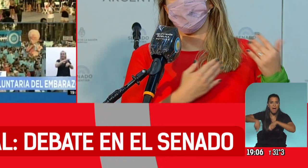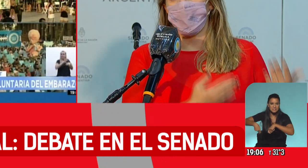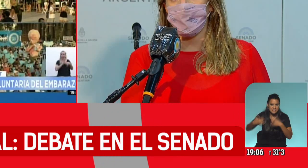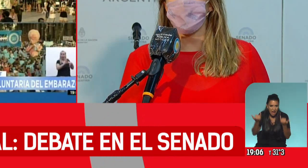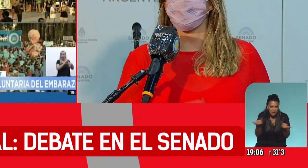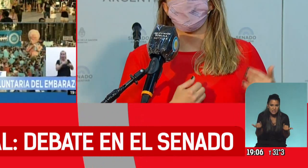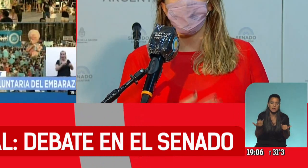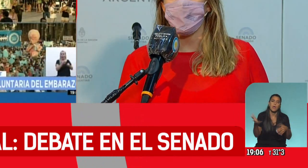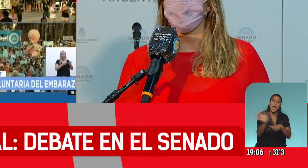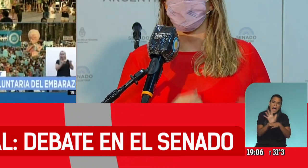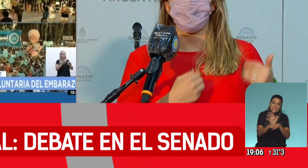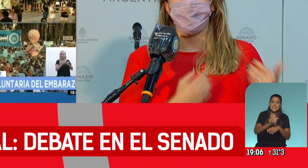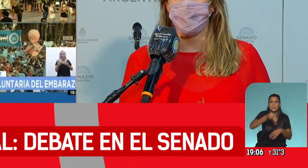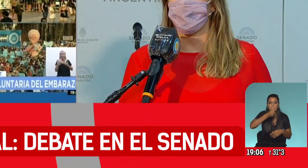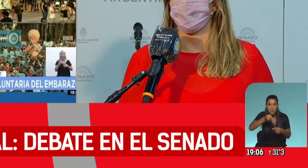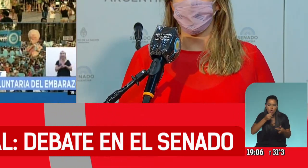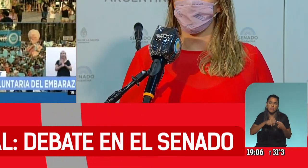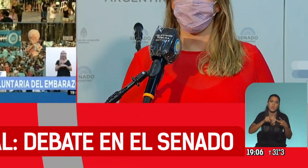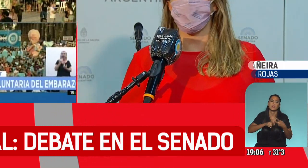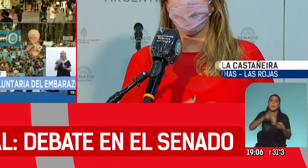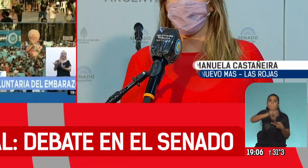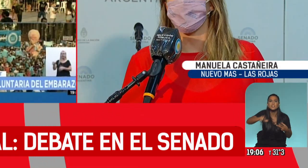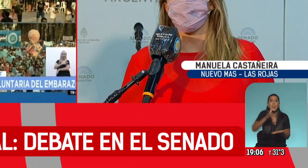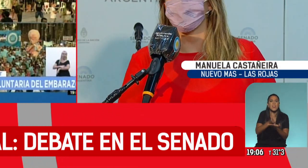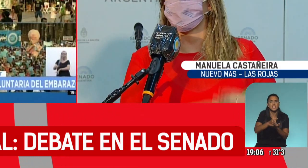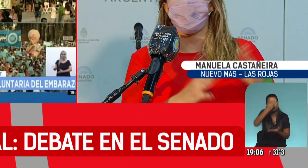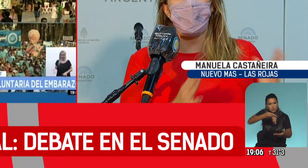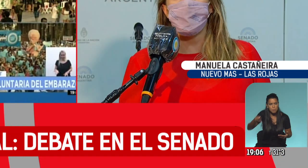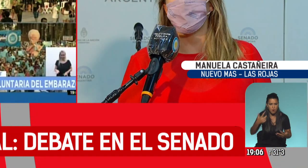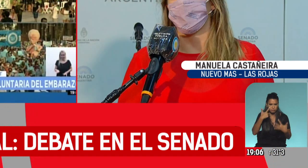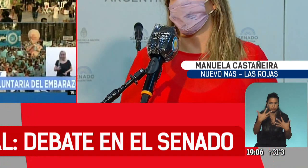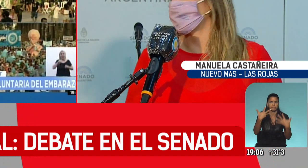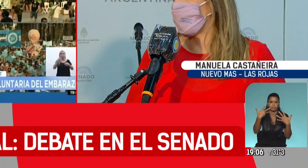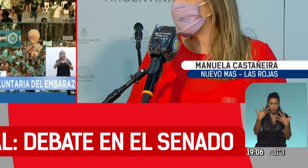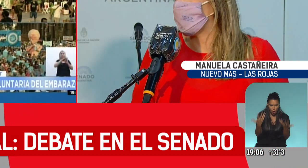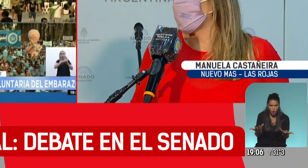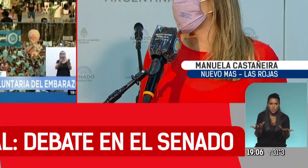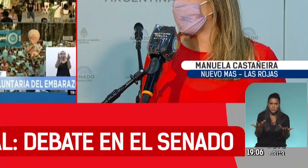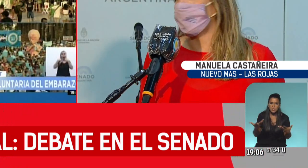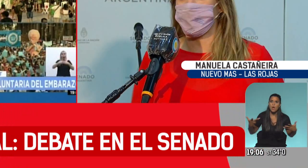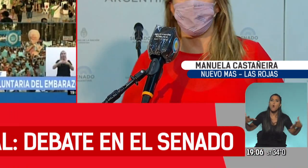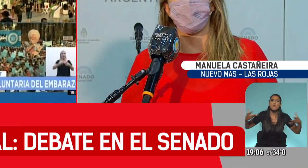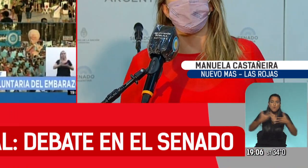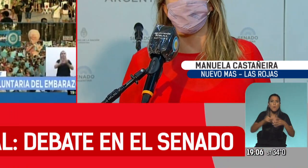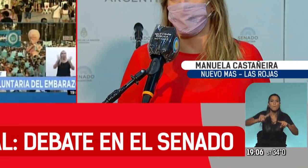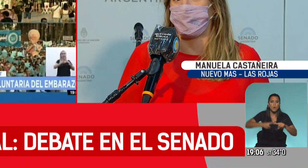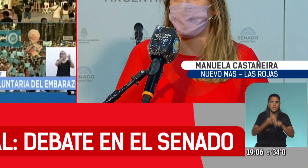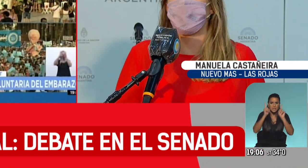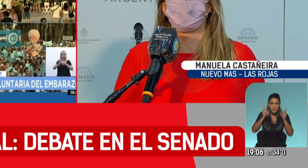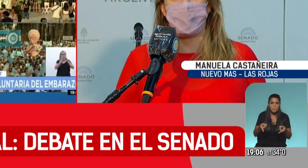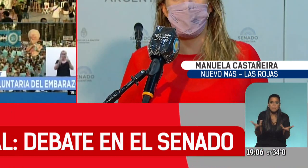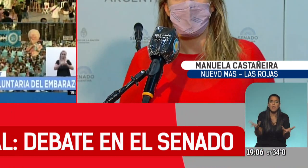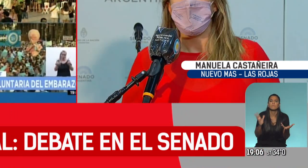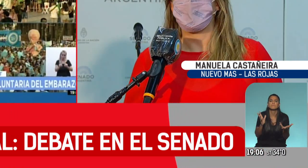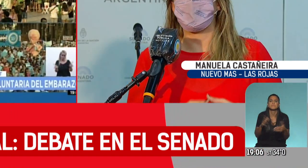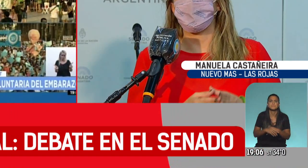actrices, periodistas, personas de los derechos humanos, reconocidas de la amplia gama política, por decirlo de algún punto, de